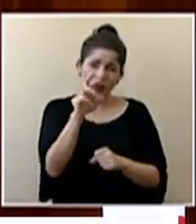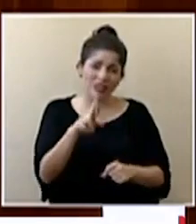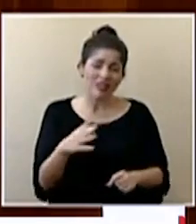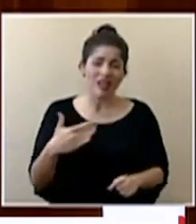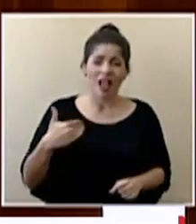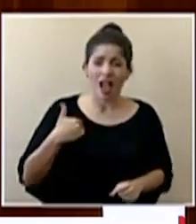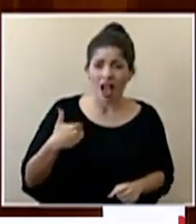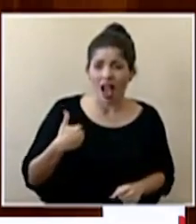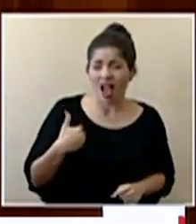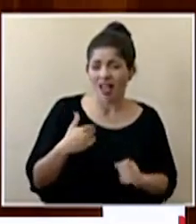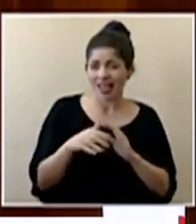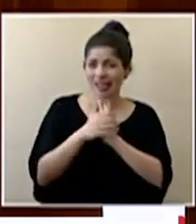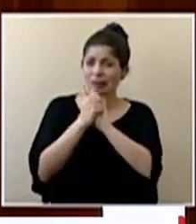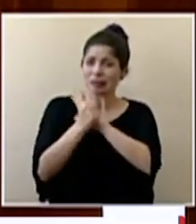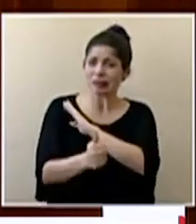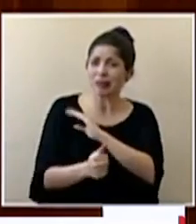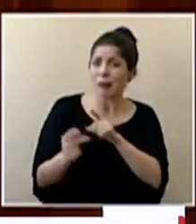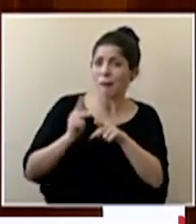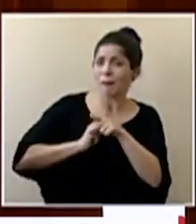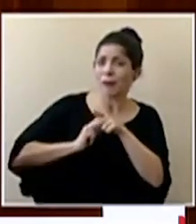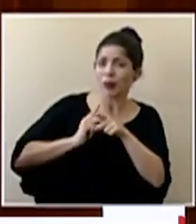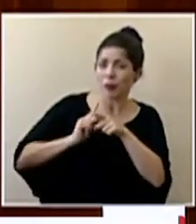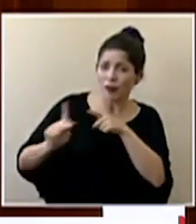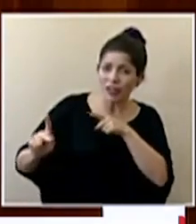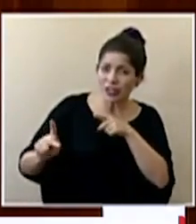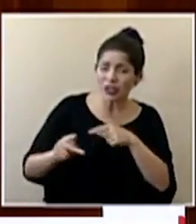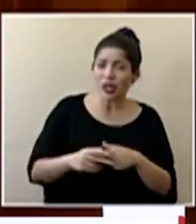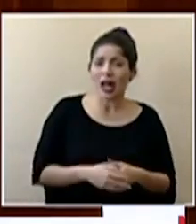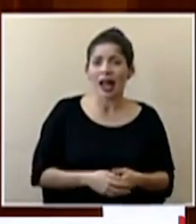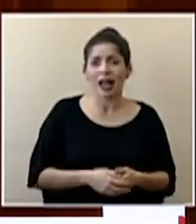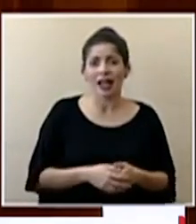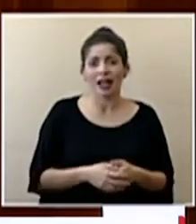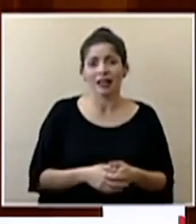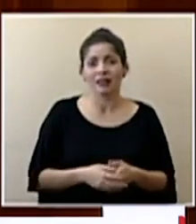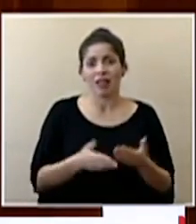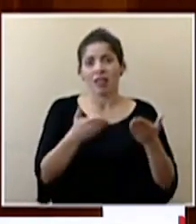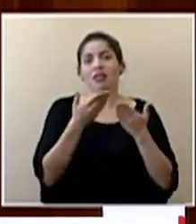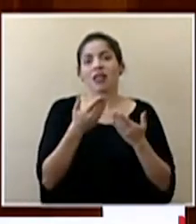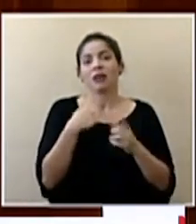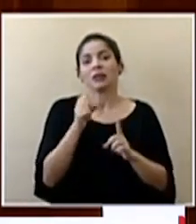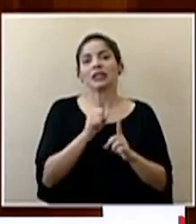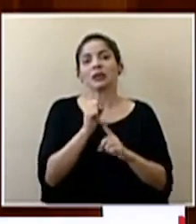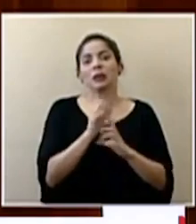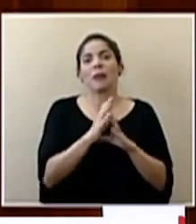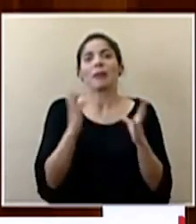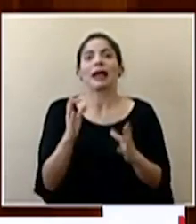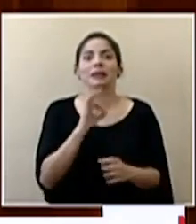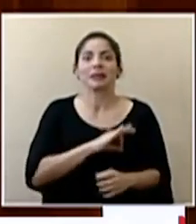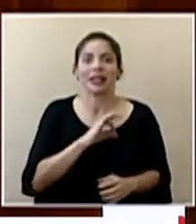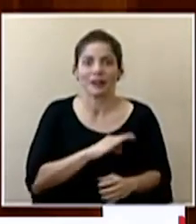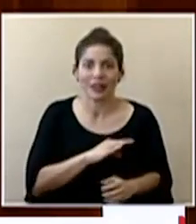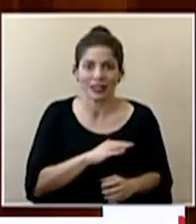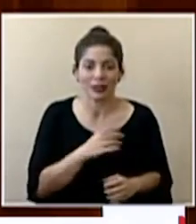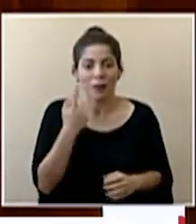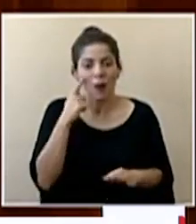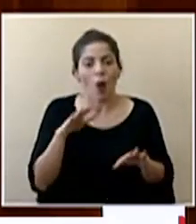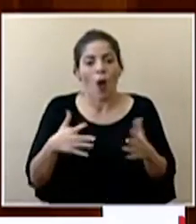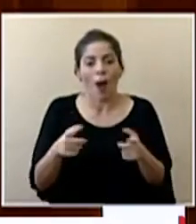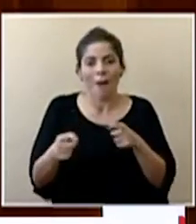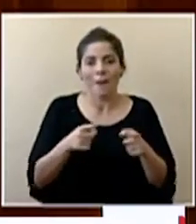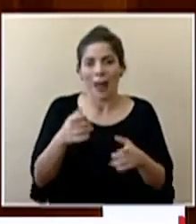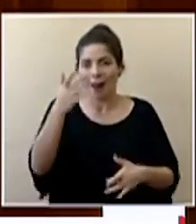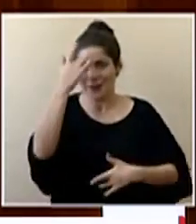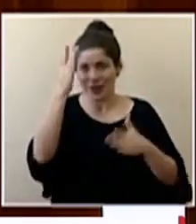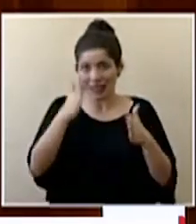capacidad de profesionales que nos ponen en una situación muy favorable en ese sentido del manejo de los pacientes